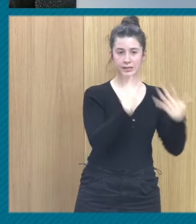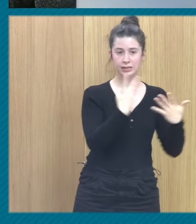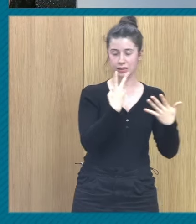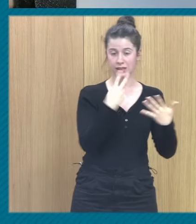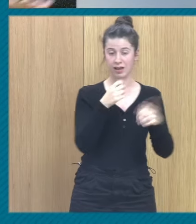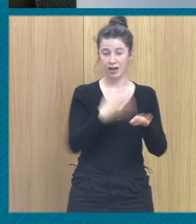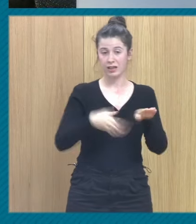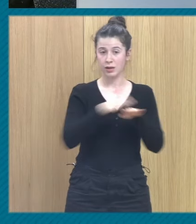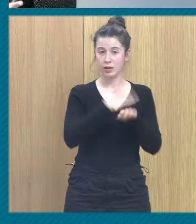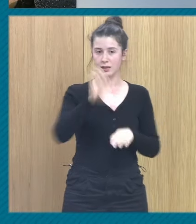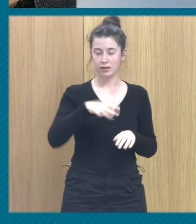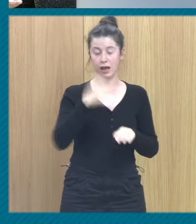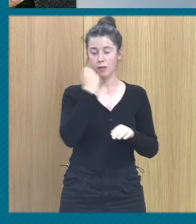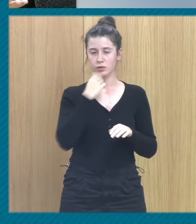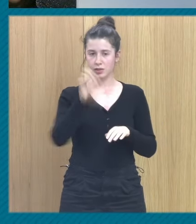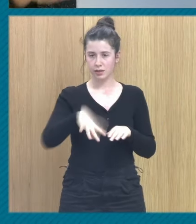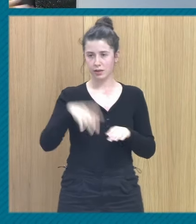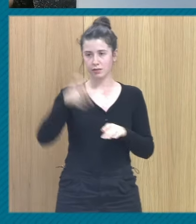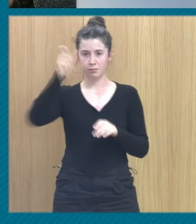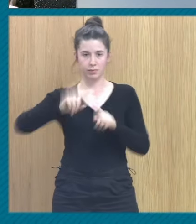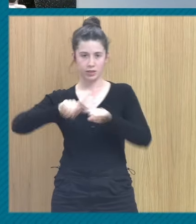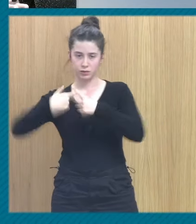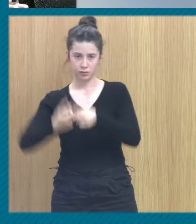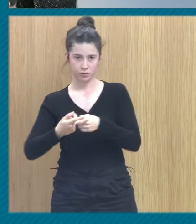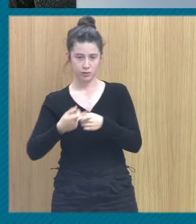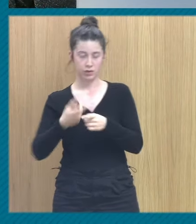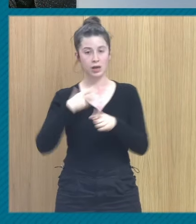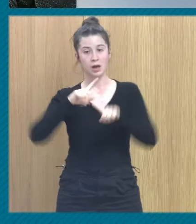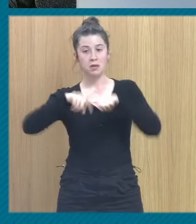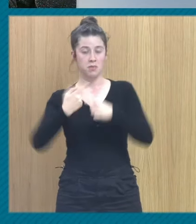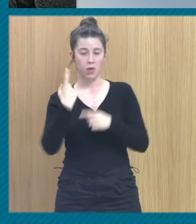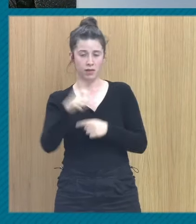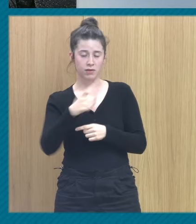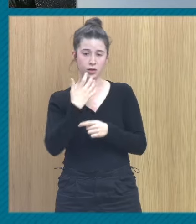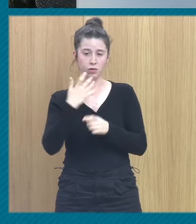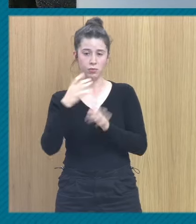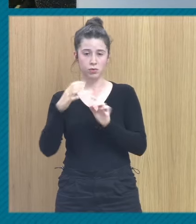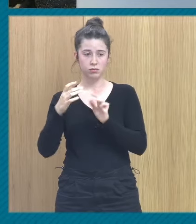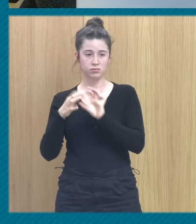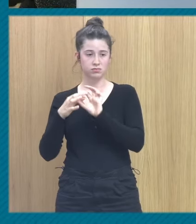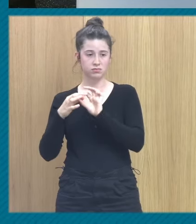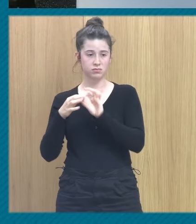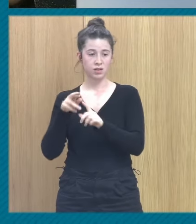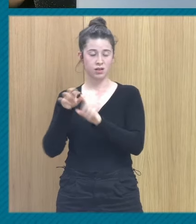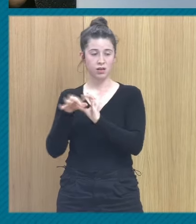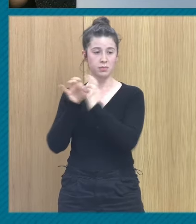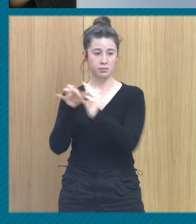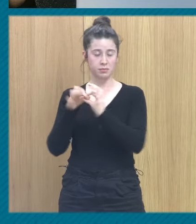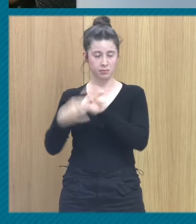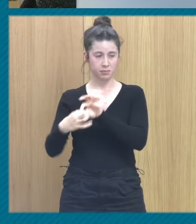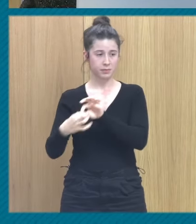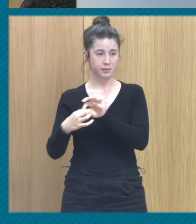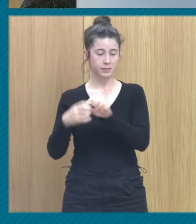porque si no no puede no necesariamente intrafamiliar pero tiene que ser una figura vincular por eso hay una relación entre el vínculo y la violencia porque